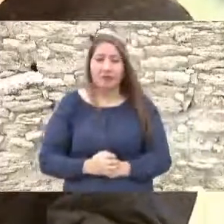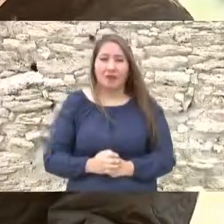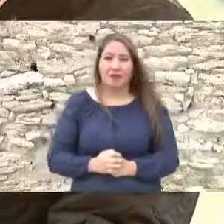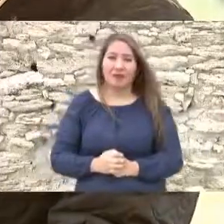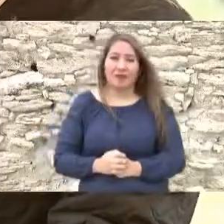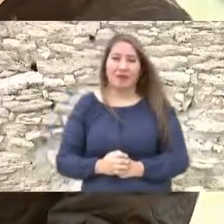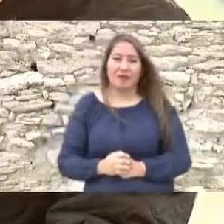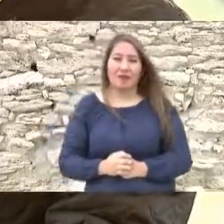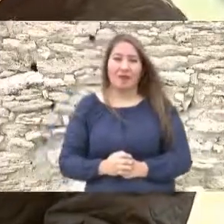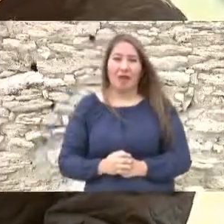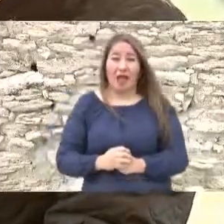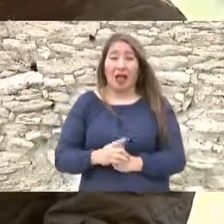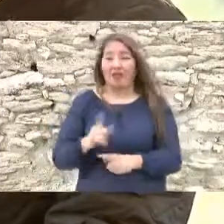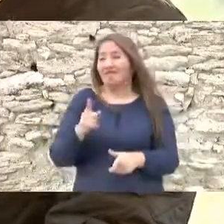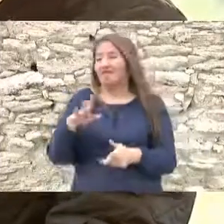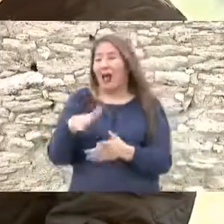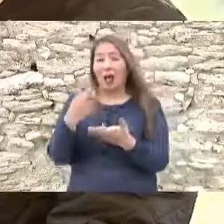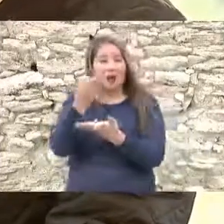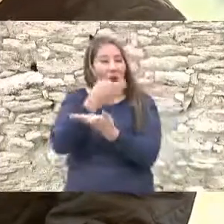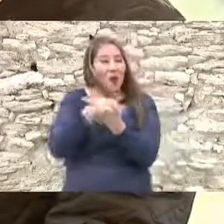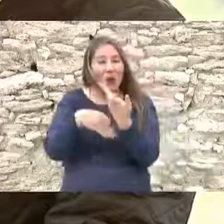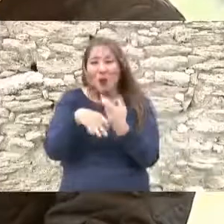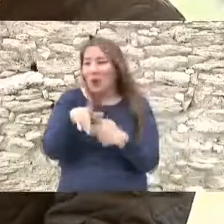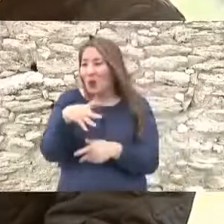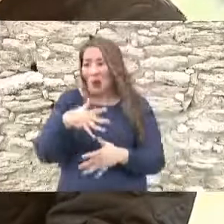en todos los pueblos